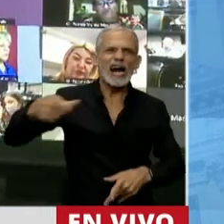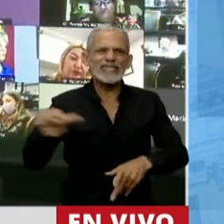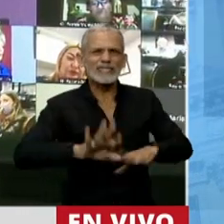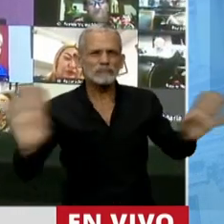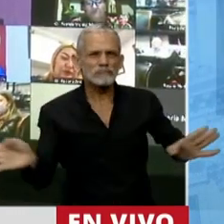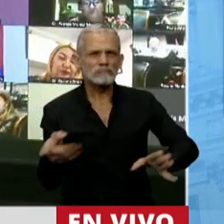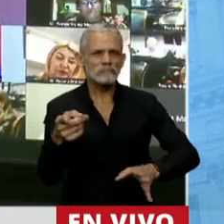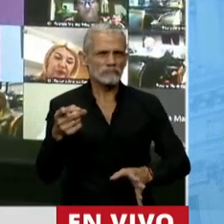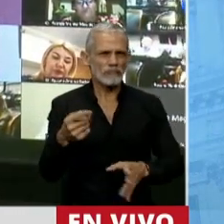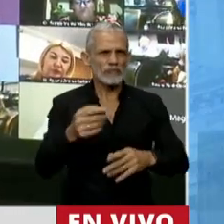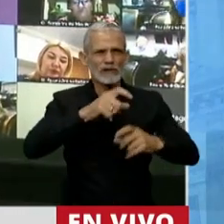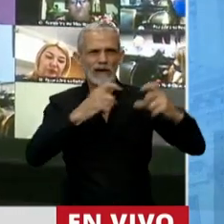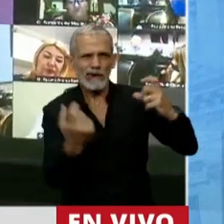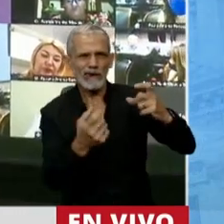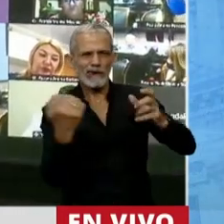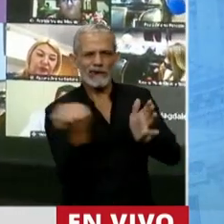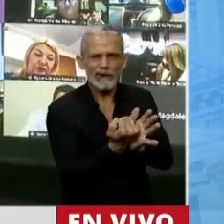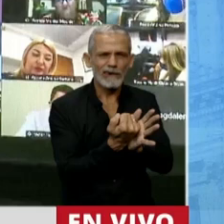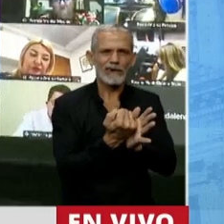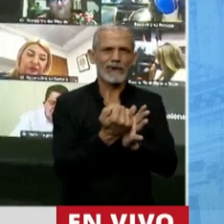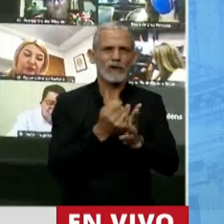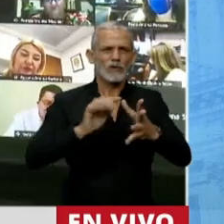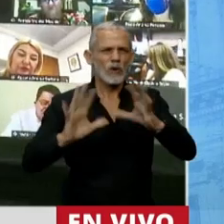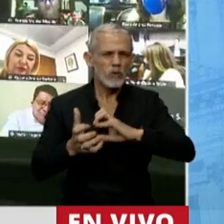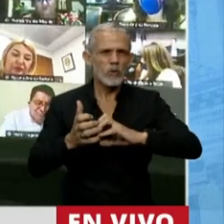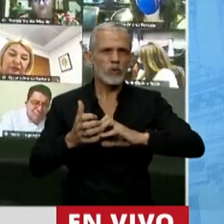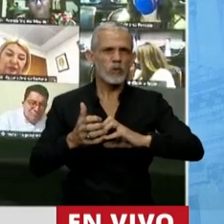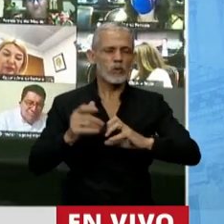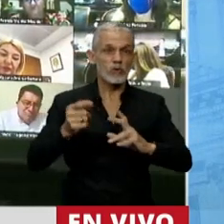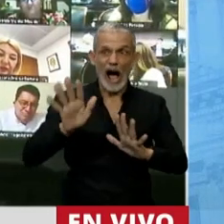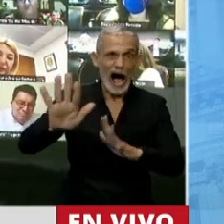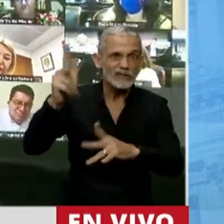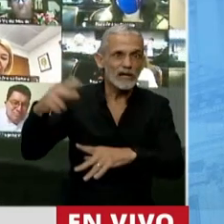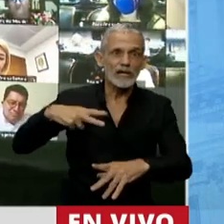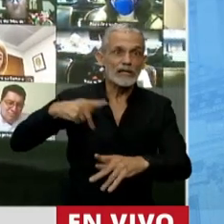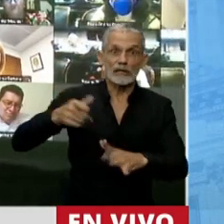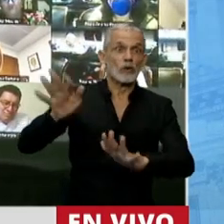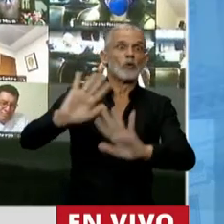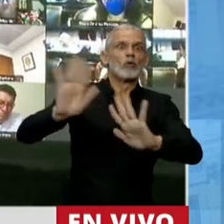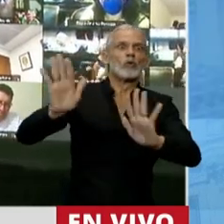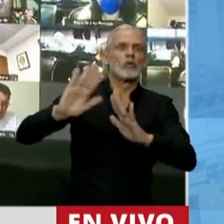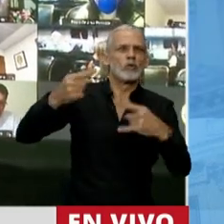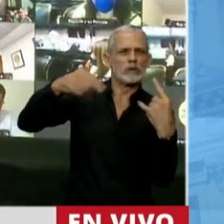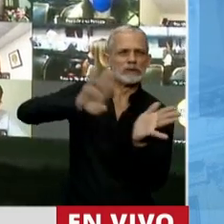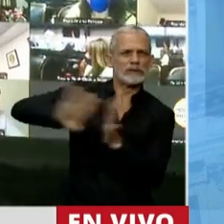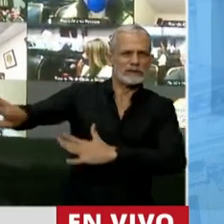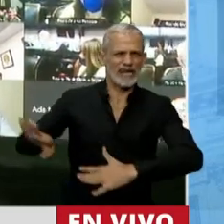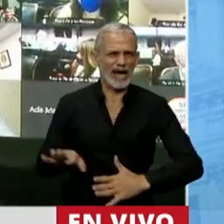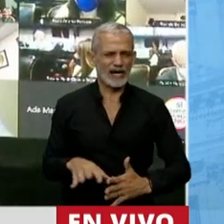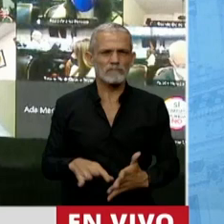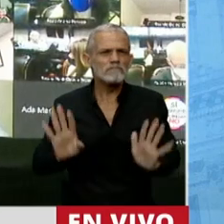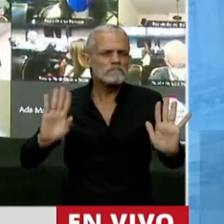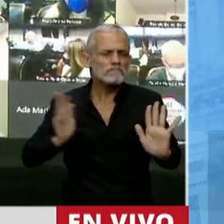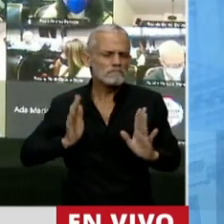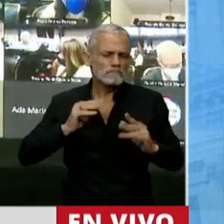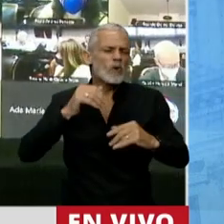Estigmatizan, conciben, deforman, o en cualquier caso, a veces sacralizan la idea de riqueza. Que es una idea que tiene mucha complejidad. Y no me